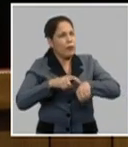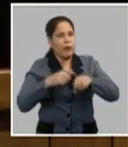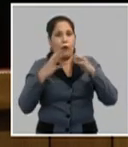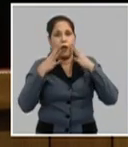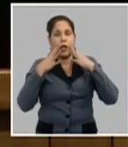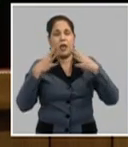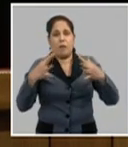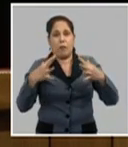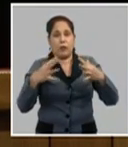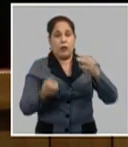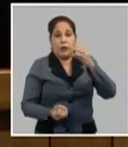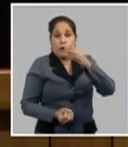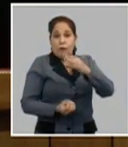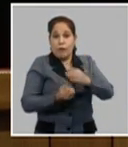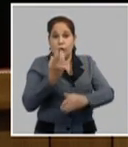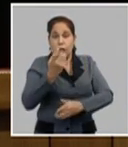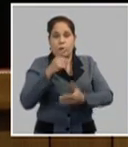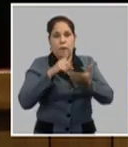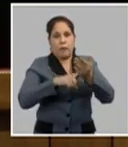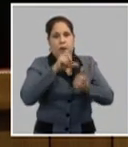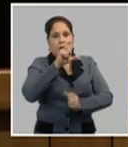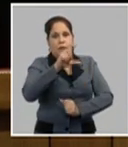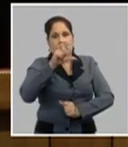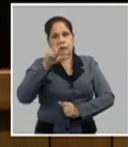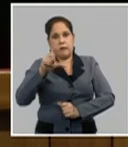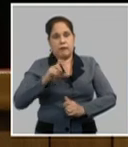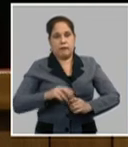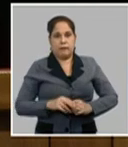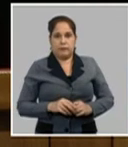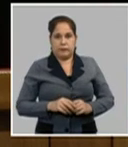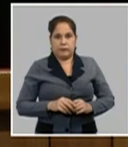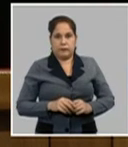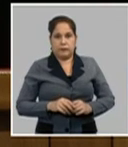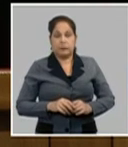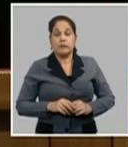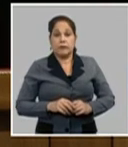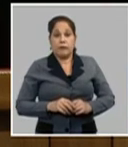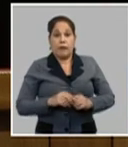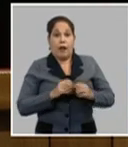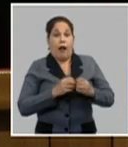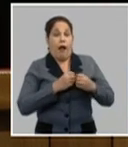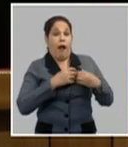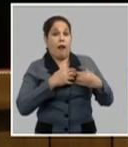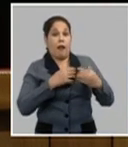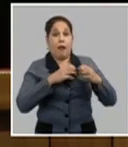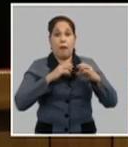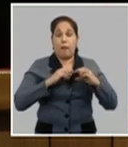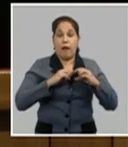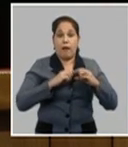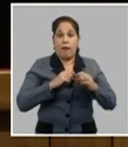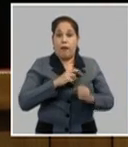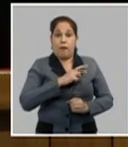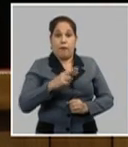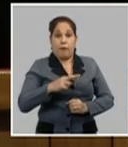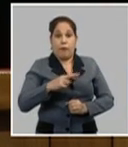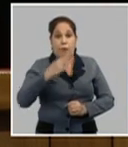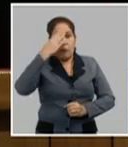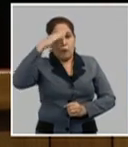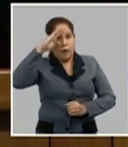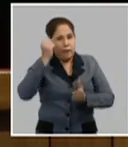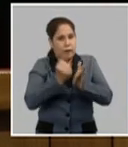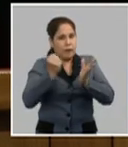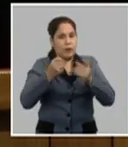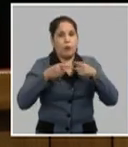fundacional de nuestro partido. Alma de la Revolución Cubana, garantía de la unidad